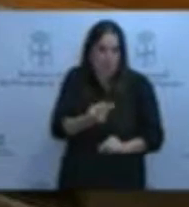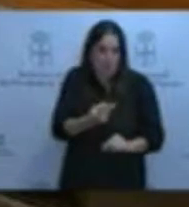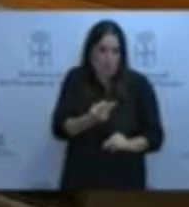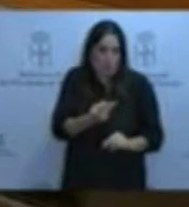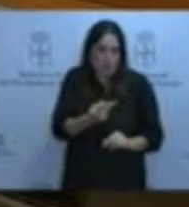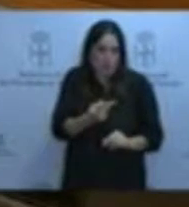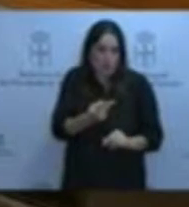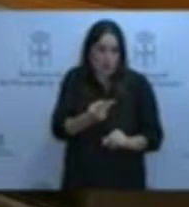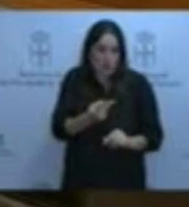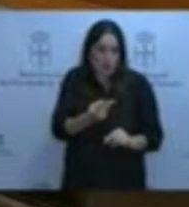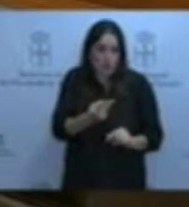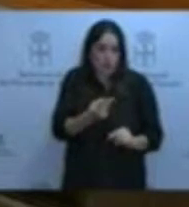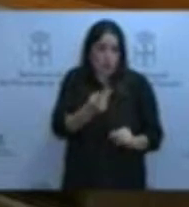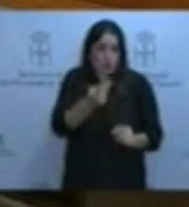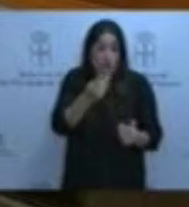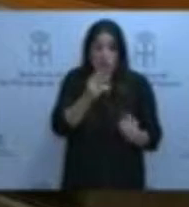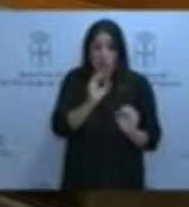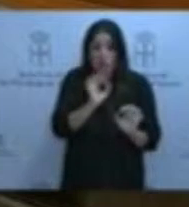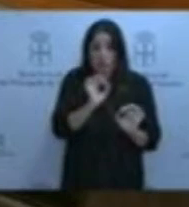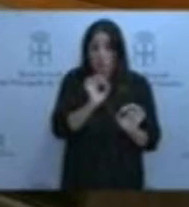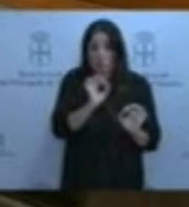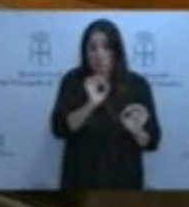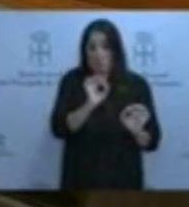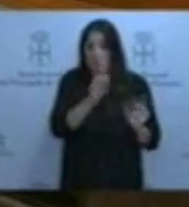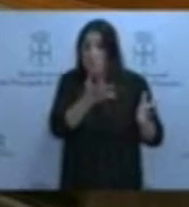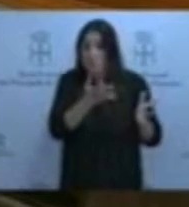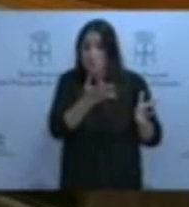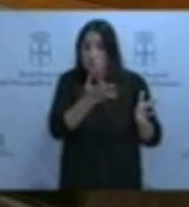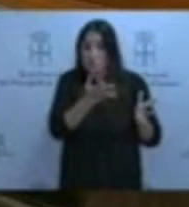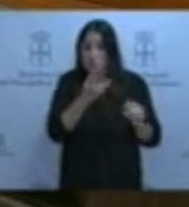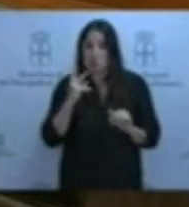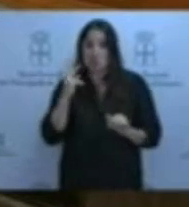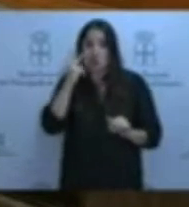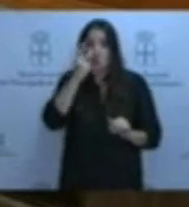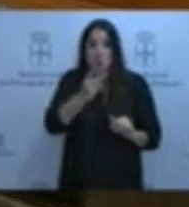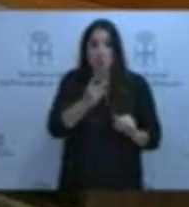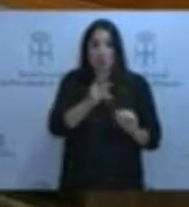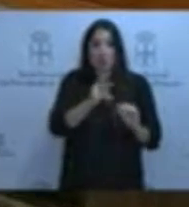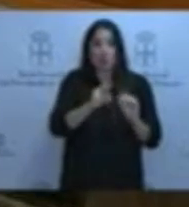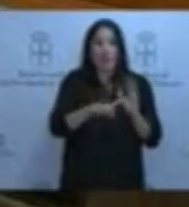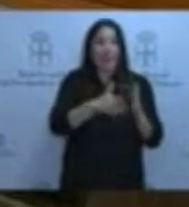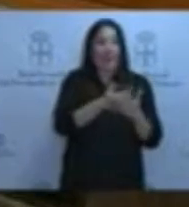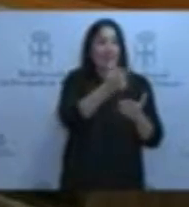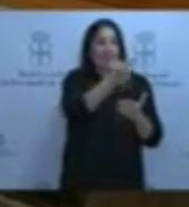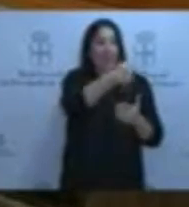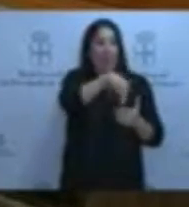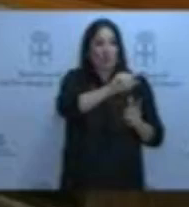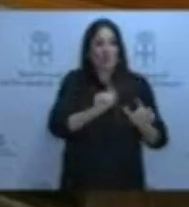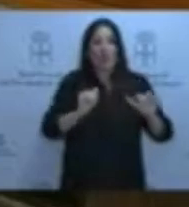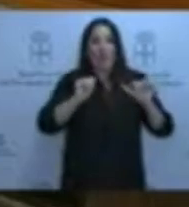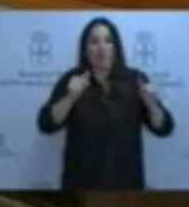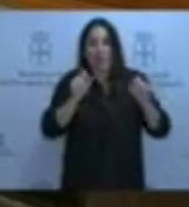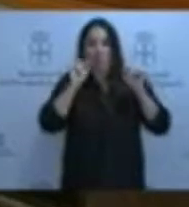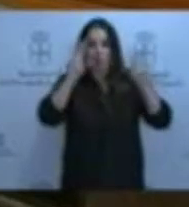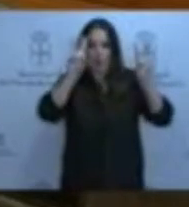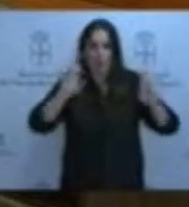desde que, vamos, fue lo que tardaron en salir de la soplácida indiferencia para